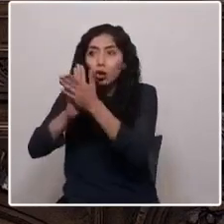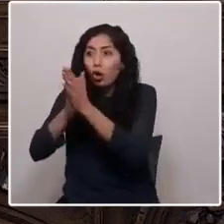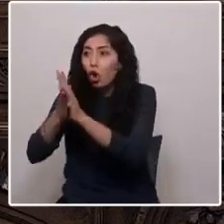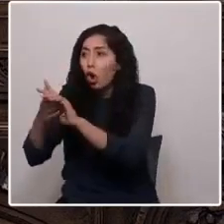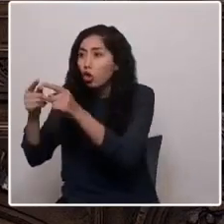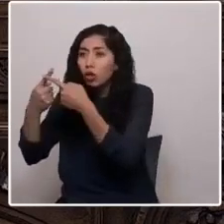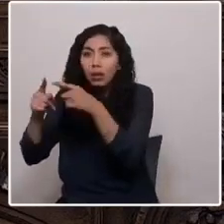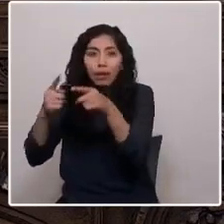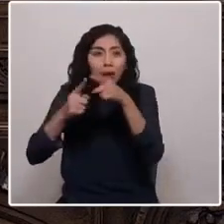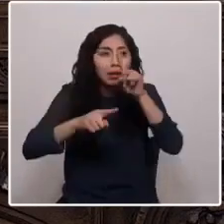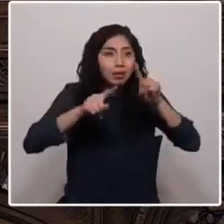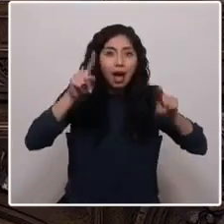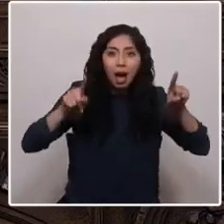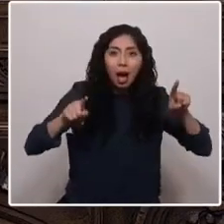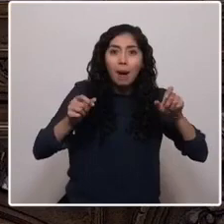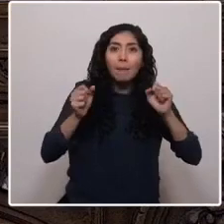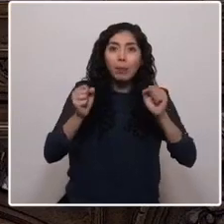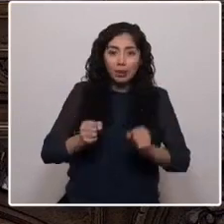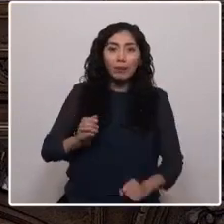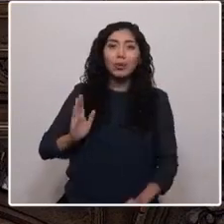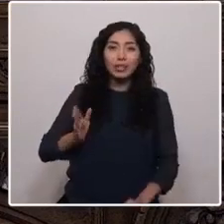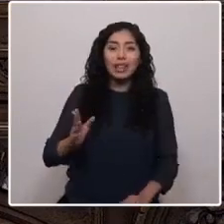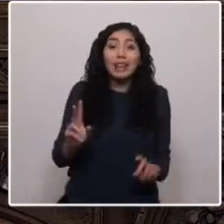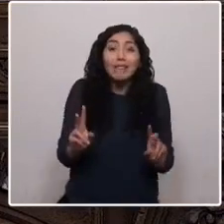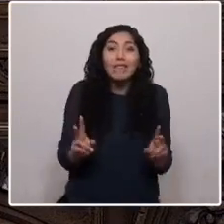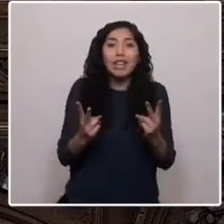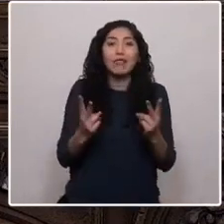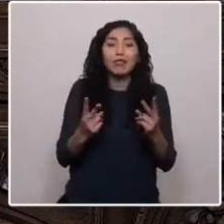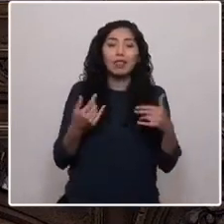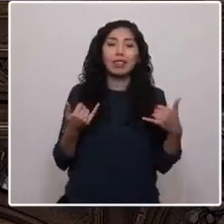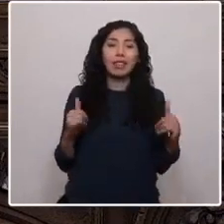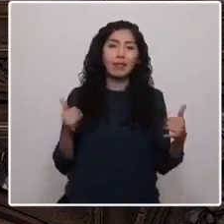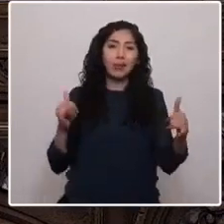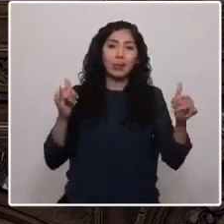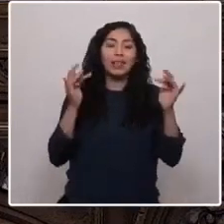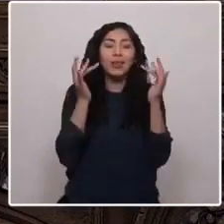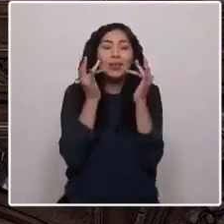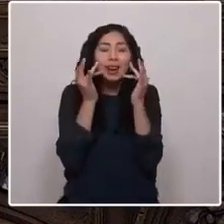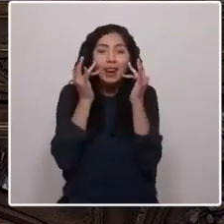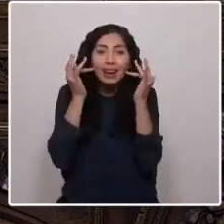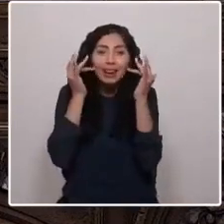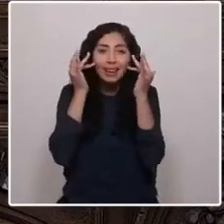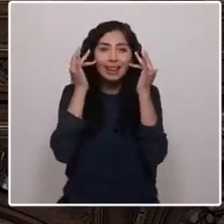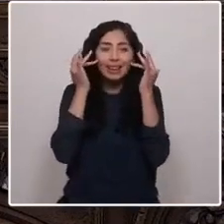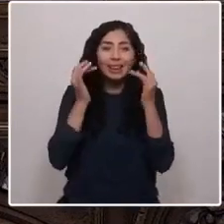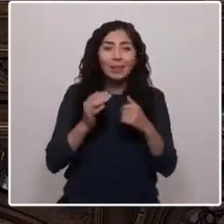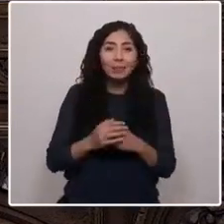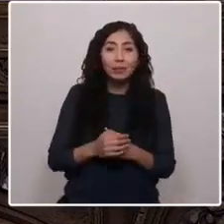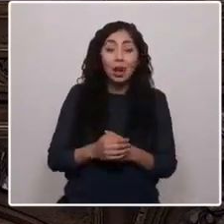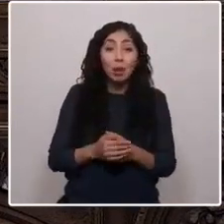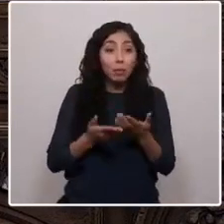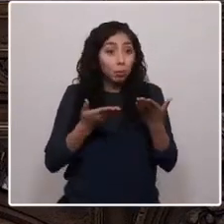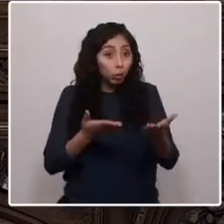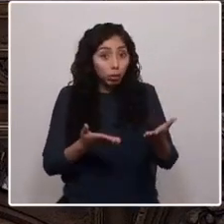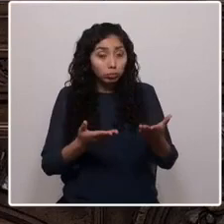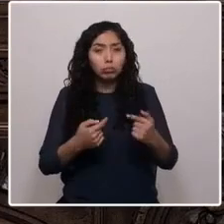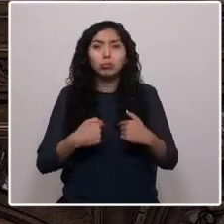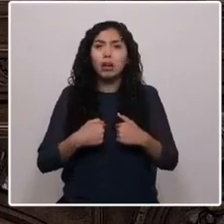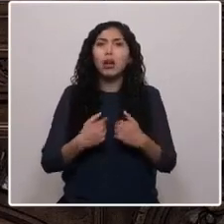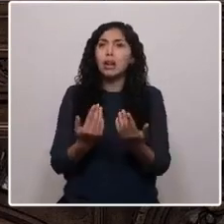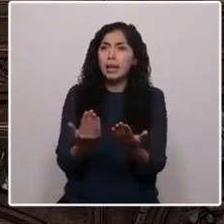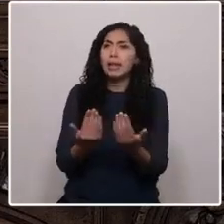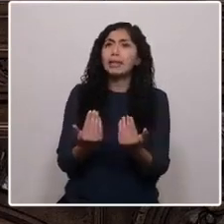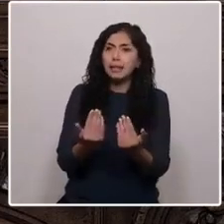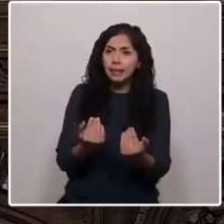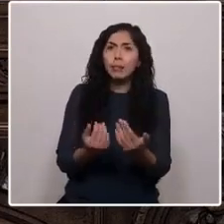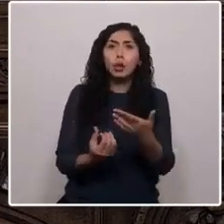podremos seguir vivos disfrutando de una alegría silvestre. Por eso necesitamos una nueva